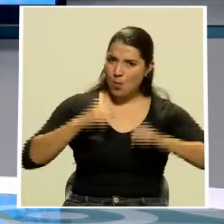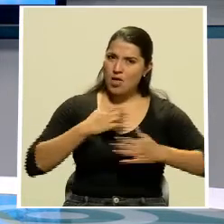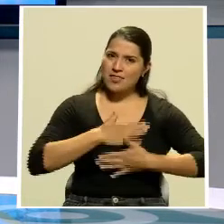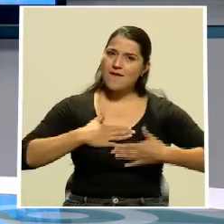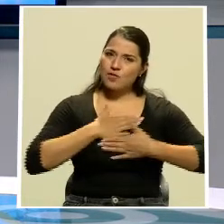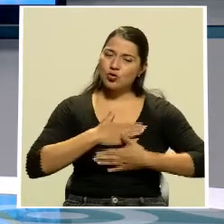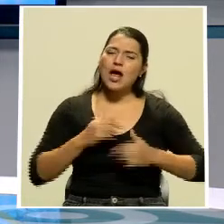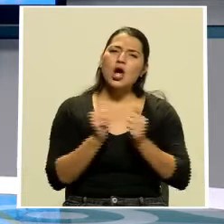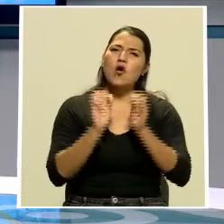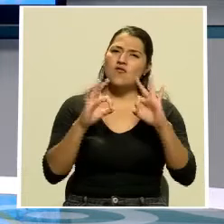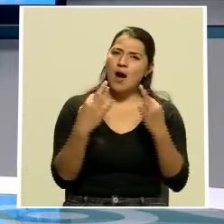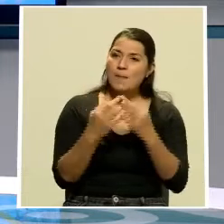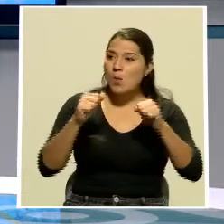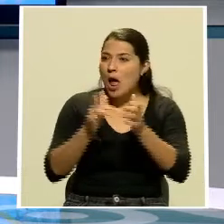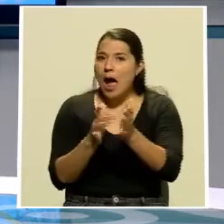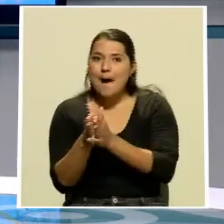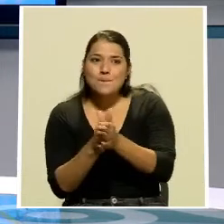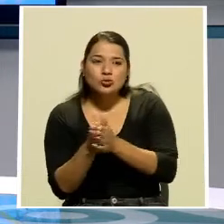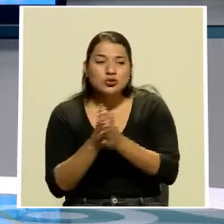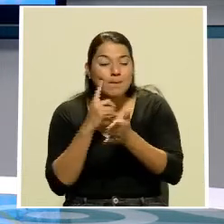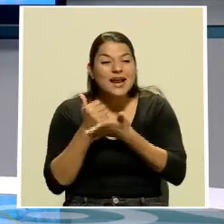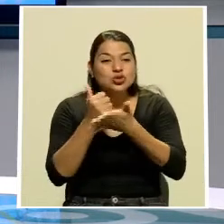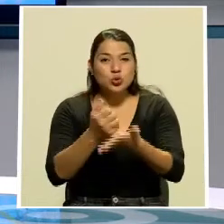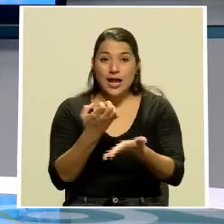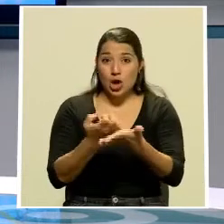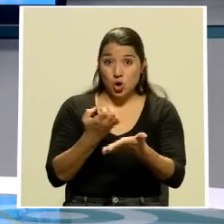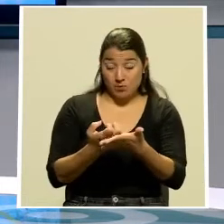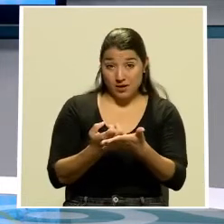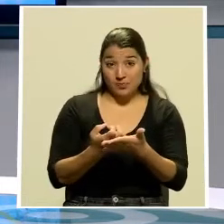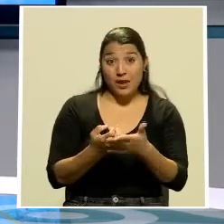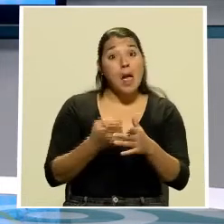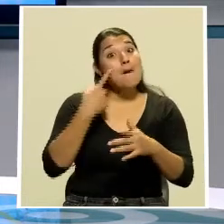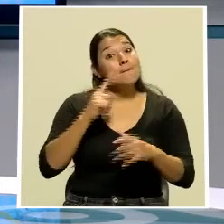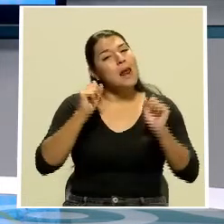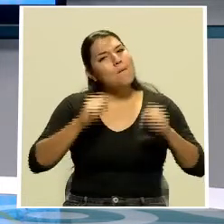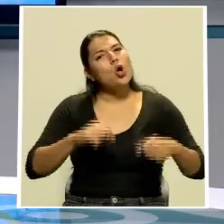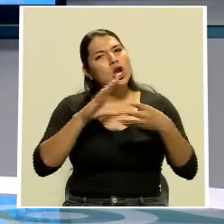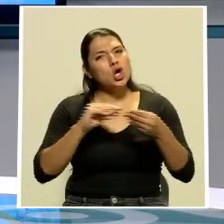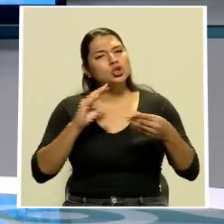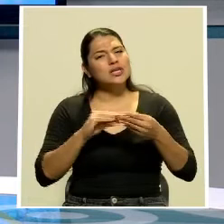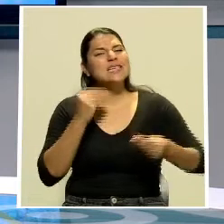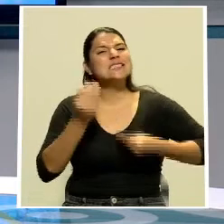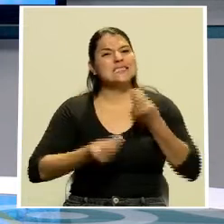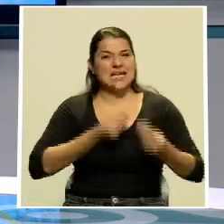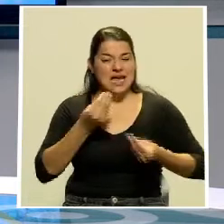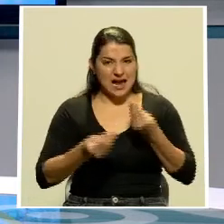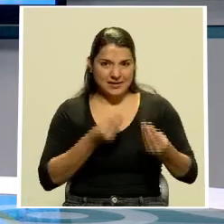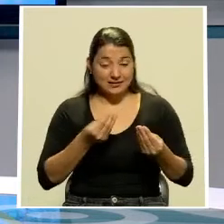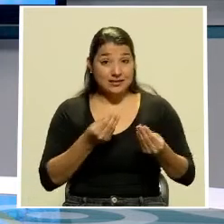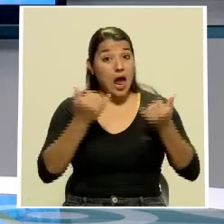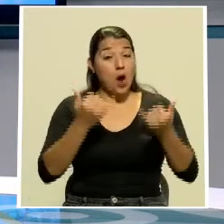poder aprovechar para reactivar la economía local que tanto se necesita. Precisamente para contarnos un poco qué se está haciendo desde esa zona,